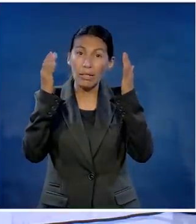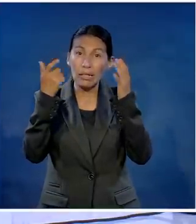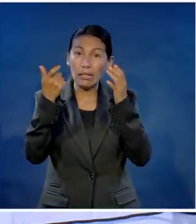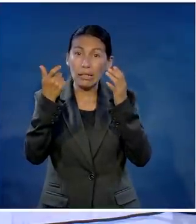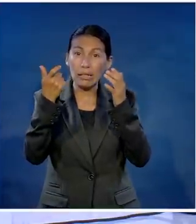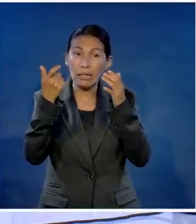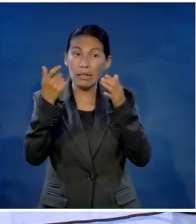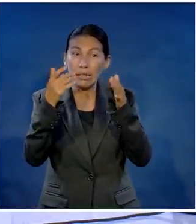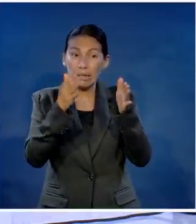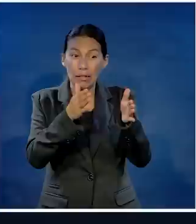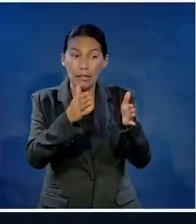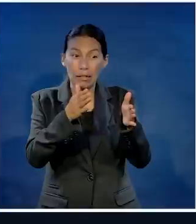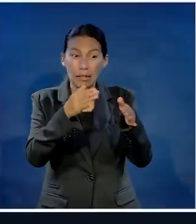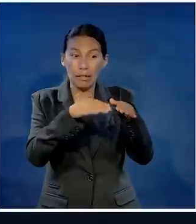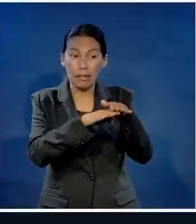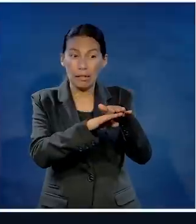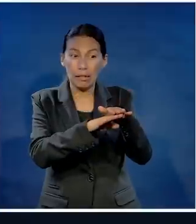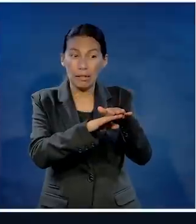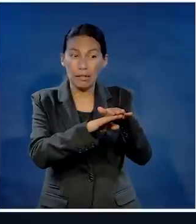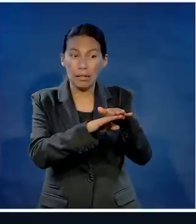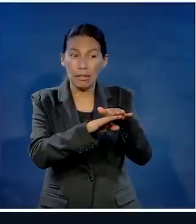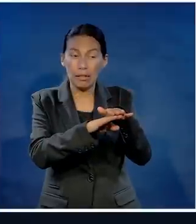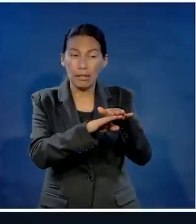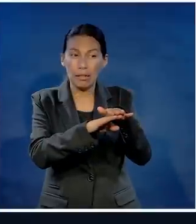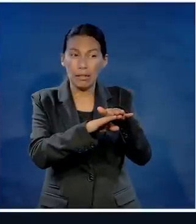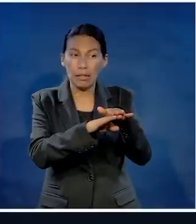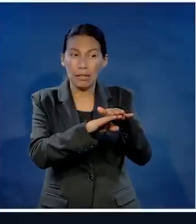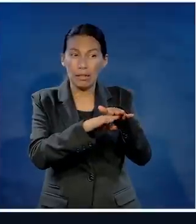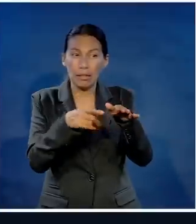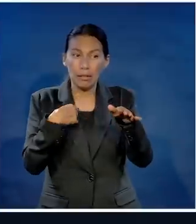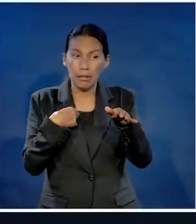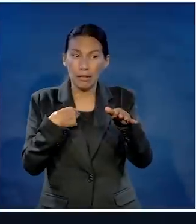fuera telepático el dinero en el buró